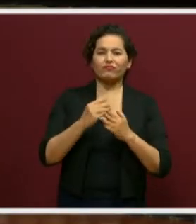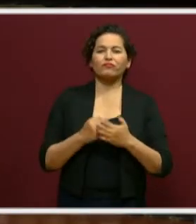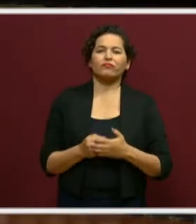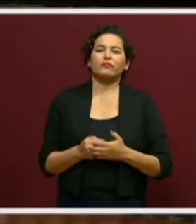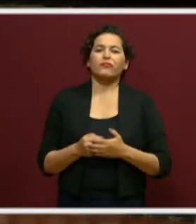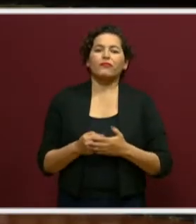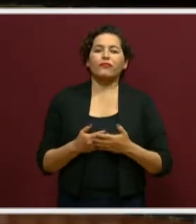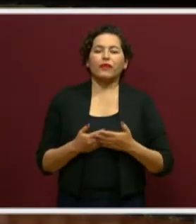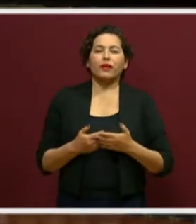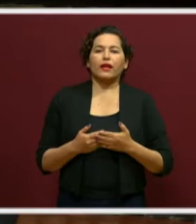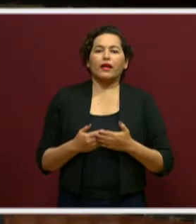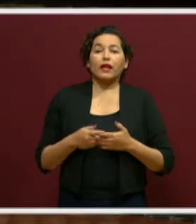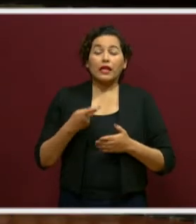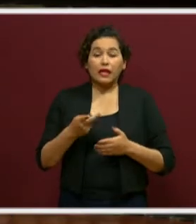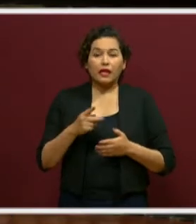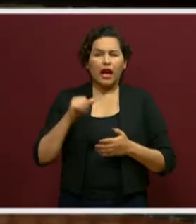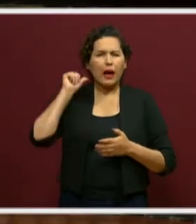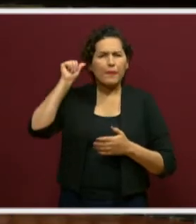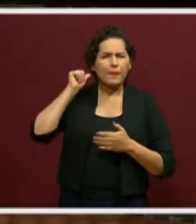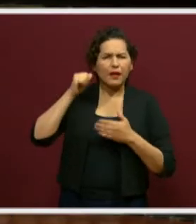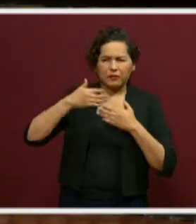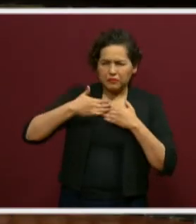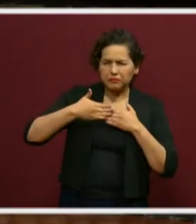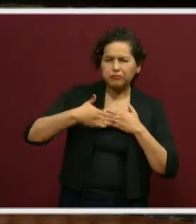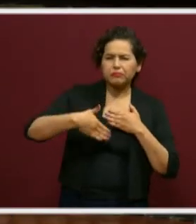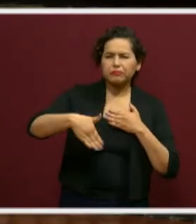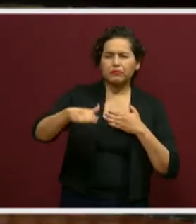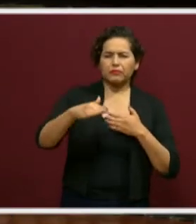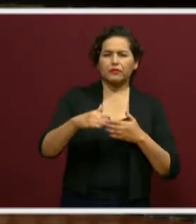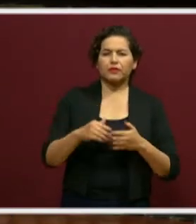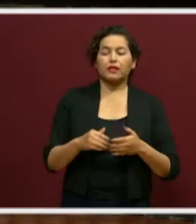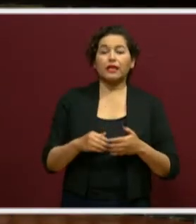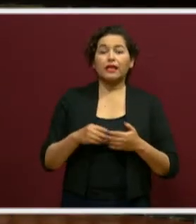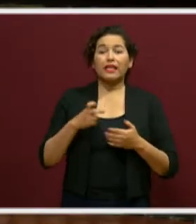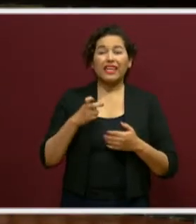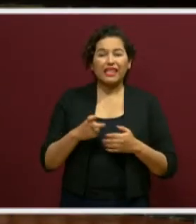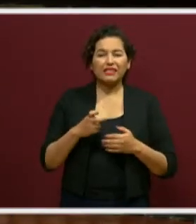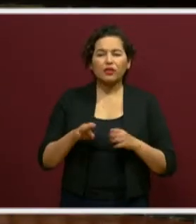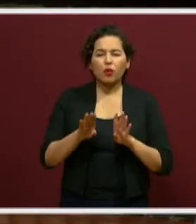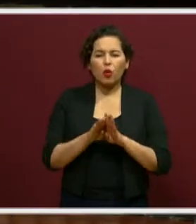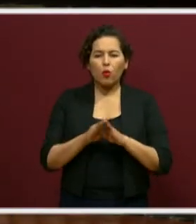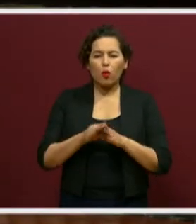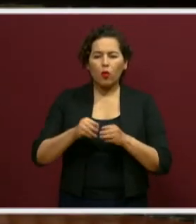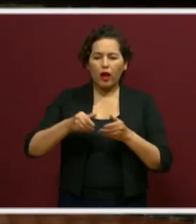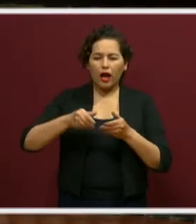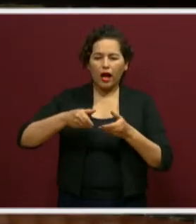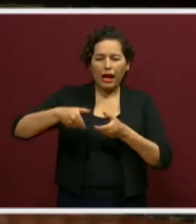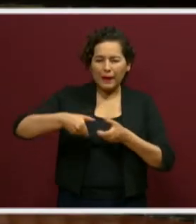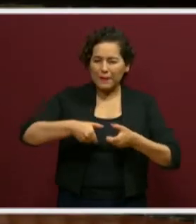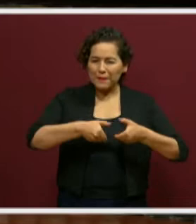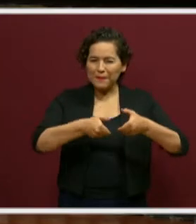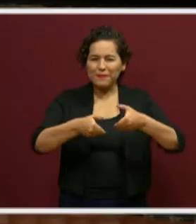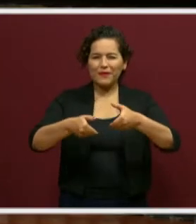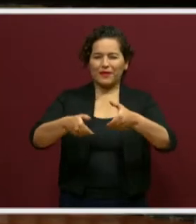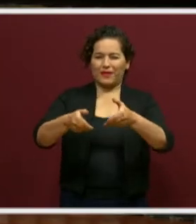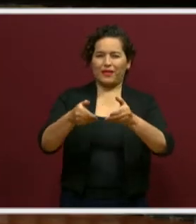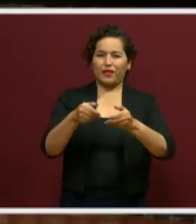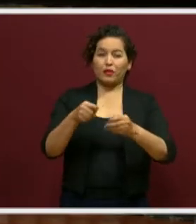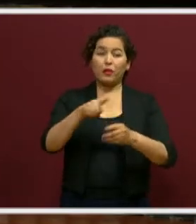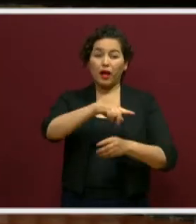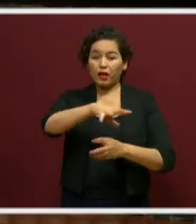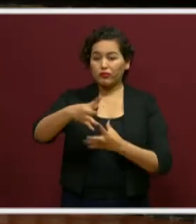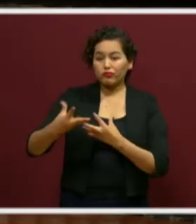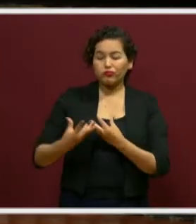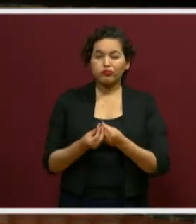han sido la ruta, han sido el sendero, el camino que hemos seguido para ir avanzando. Entonces,